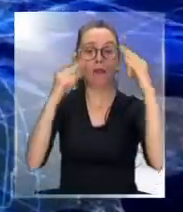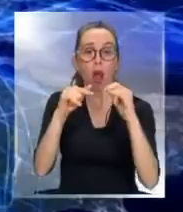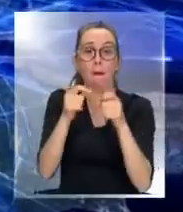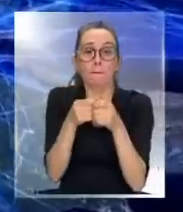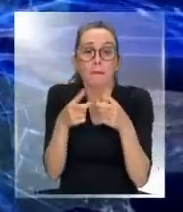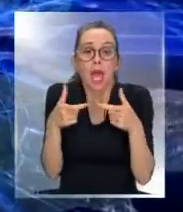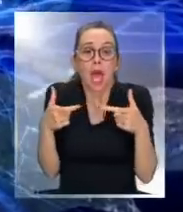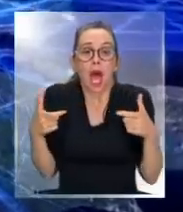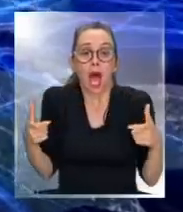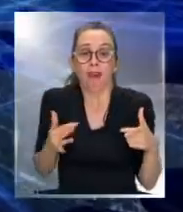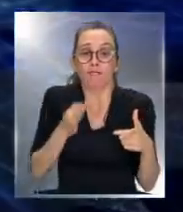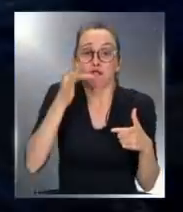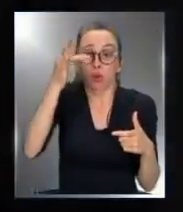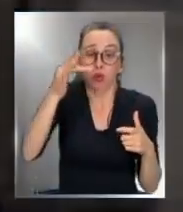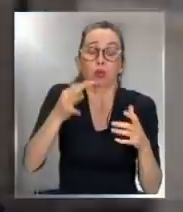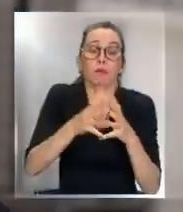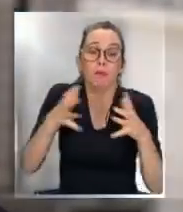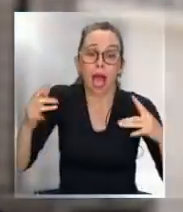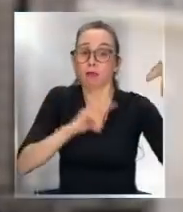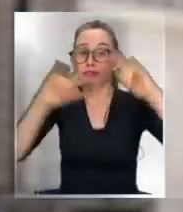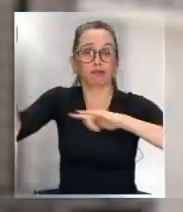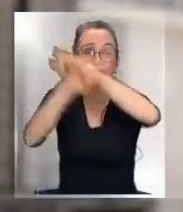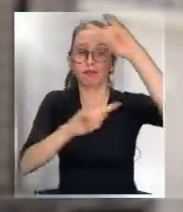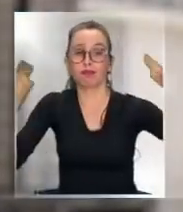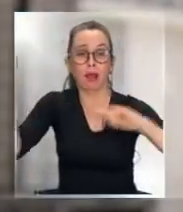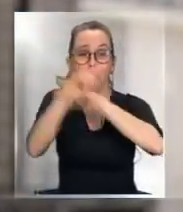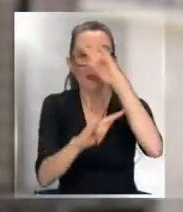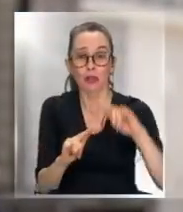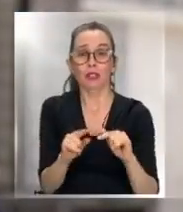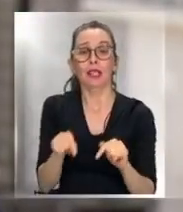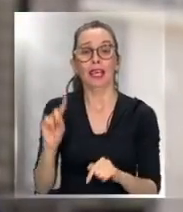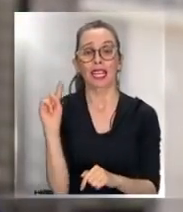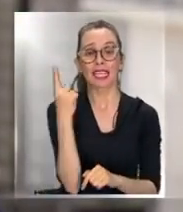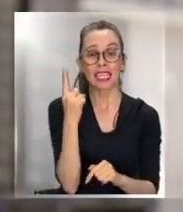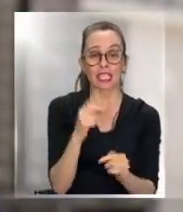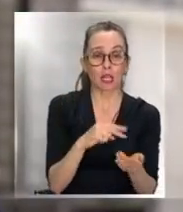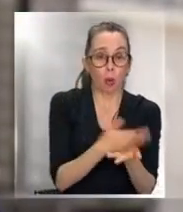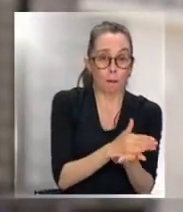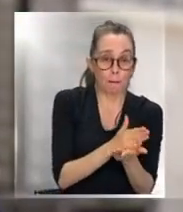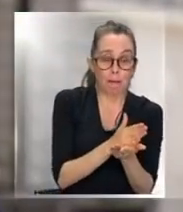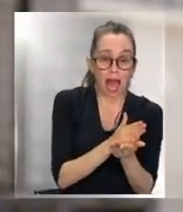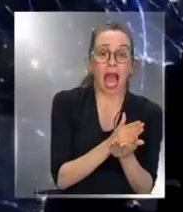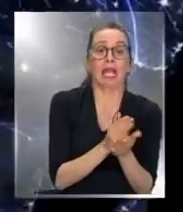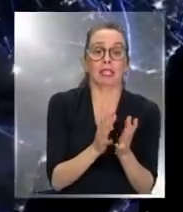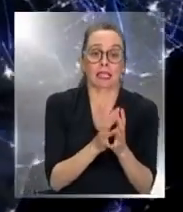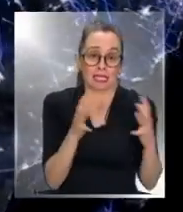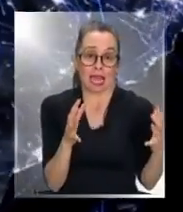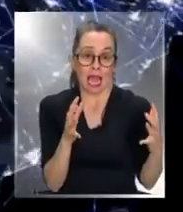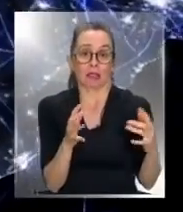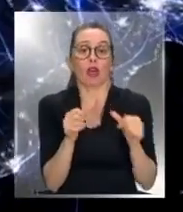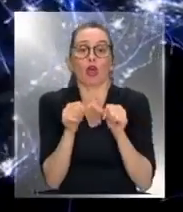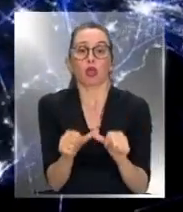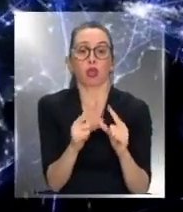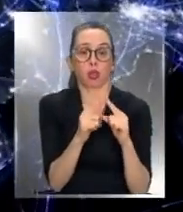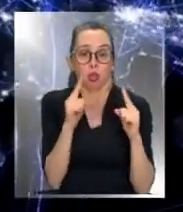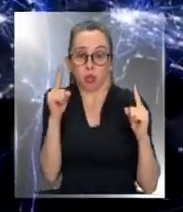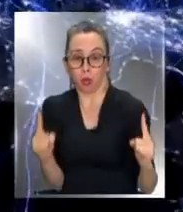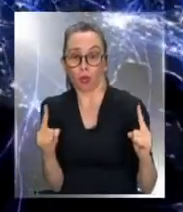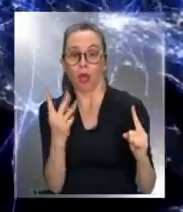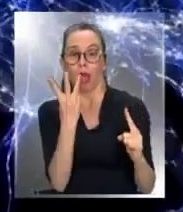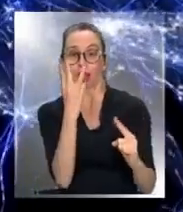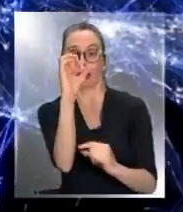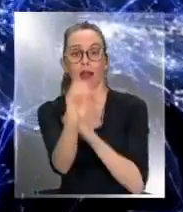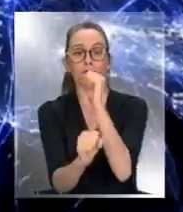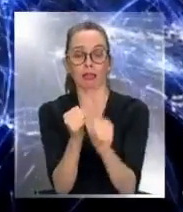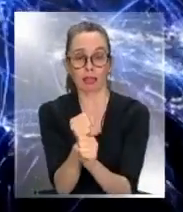cara al futuro. Lo que se hace en general es un plan maestro de al menos 30 años y